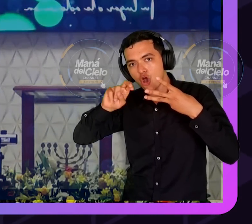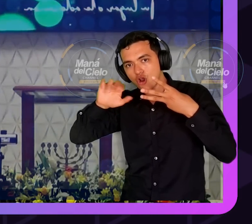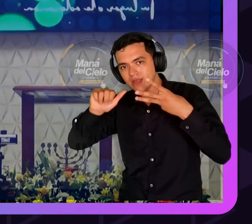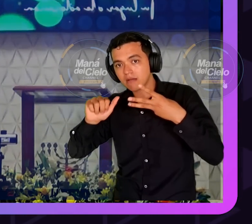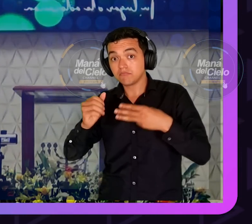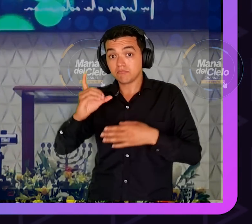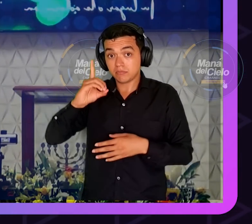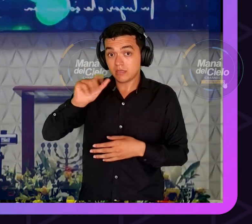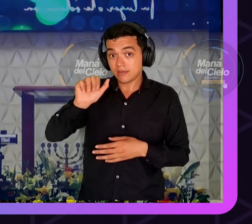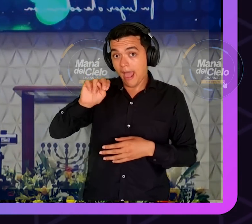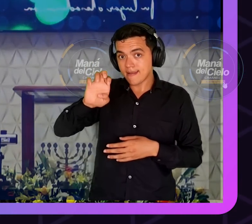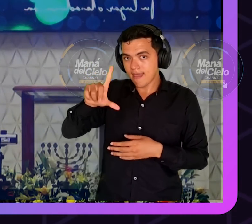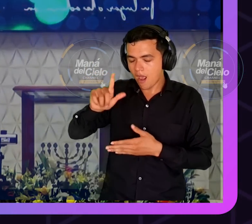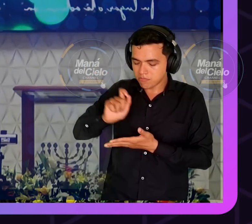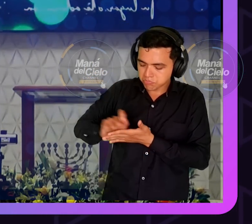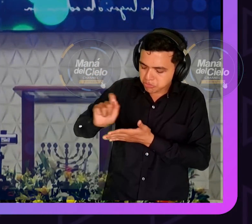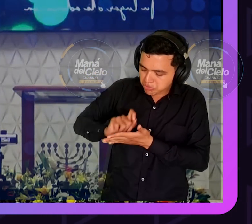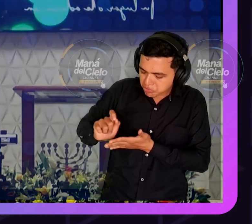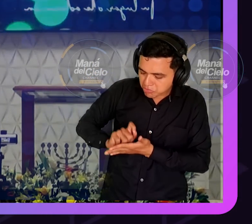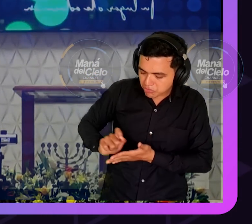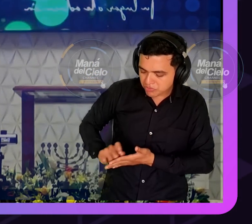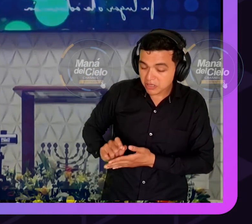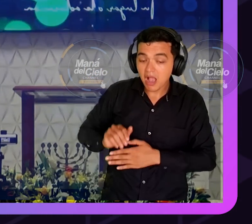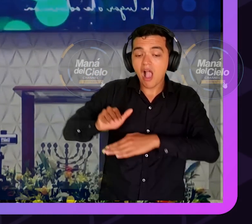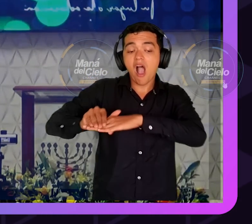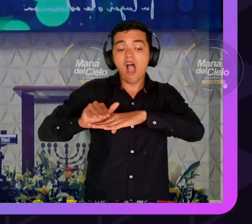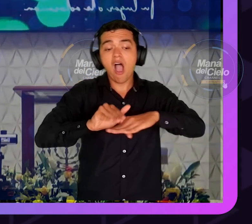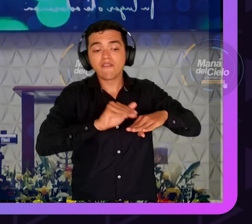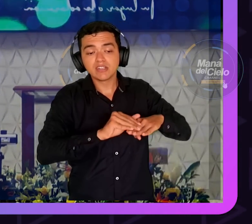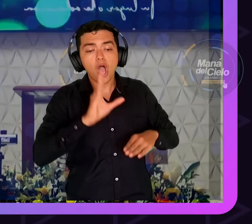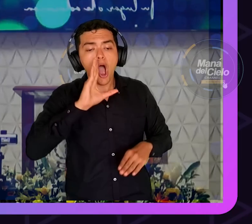iba a nacer 50, casi 200 años después.